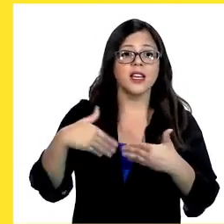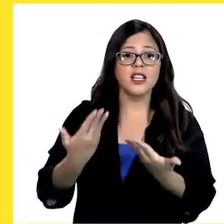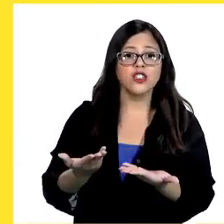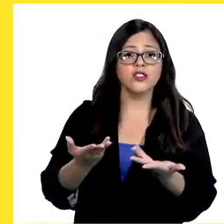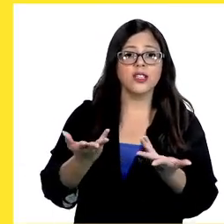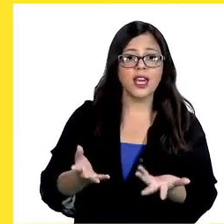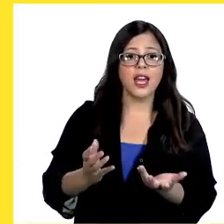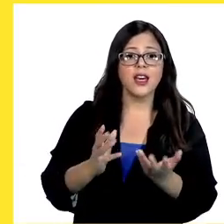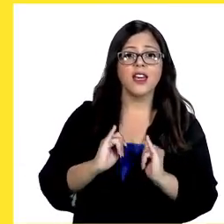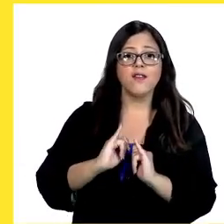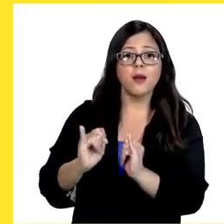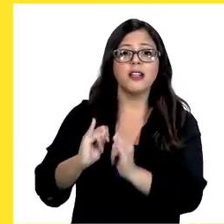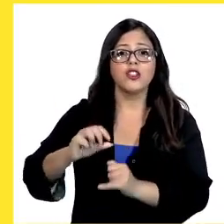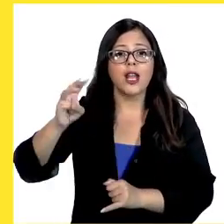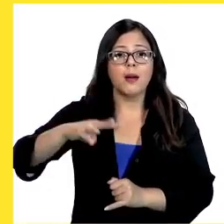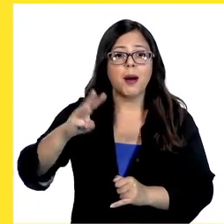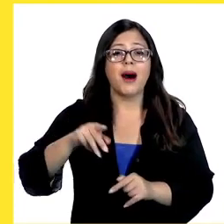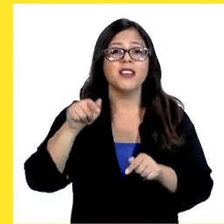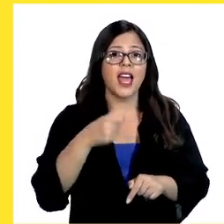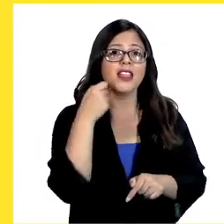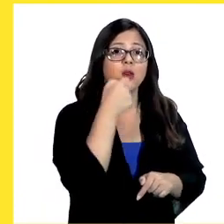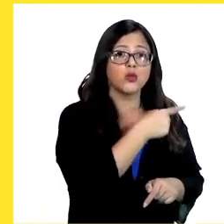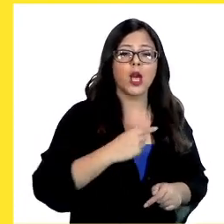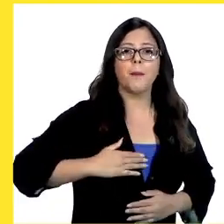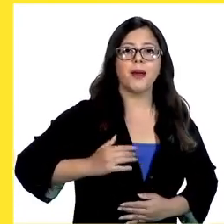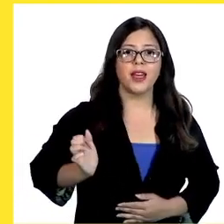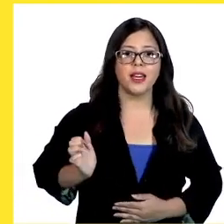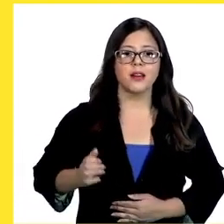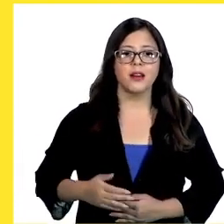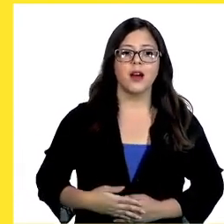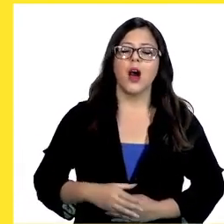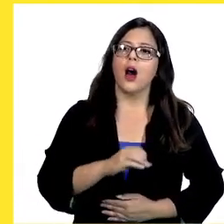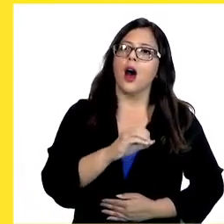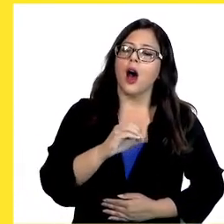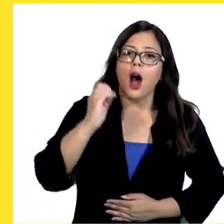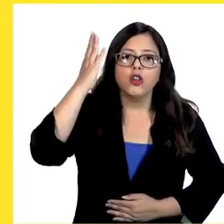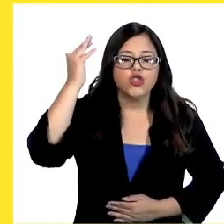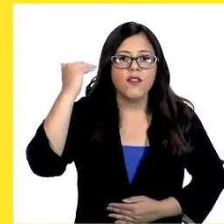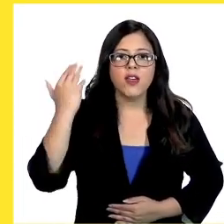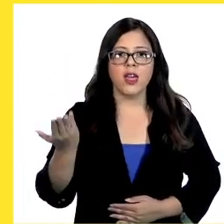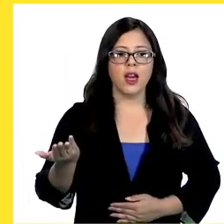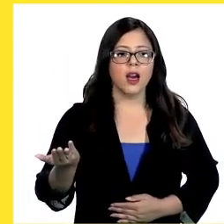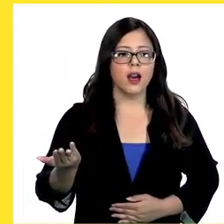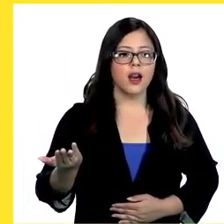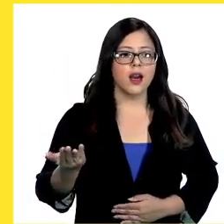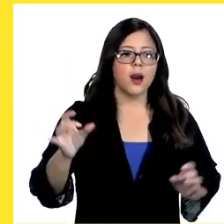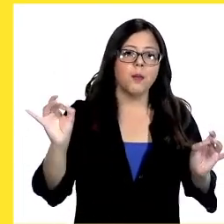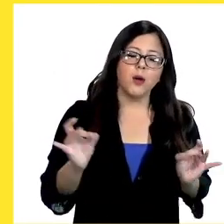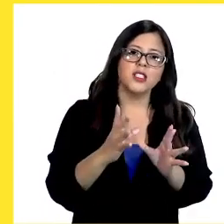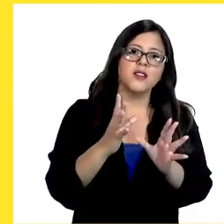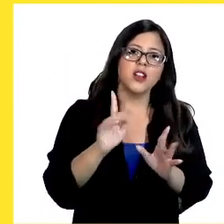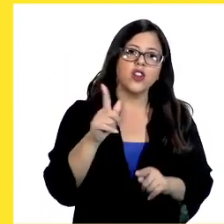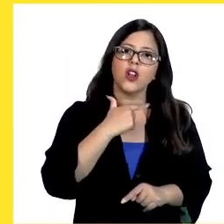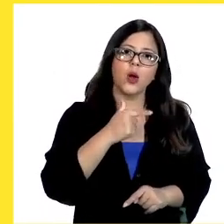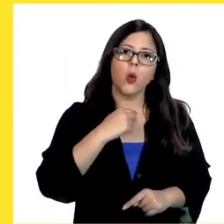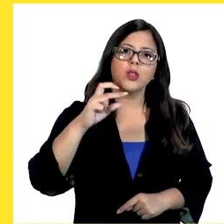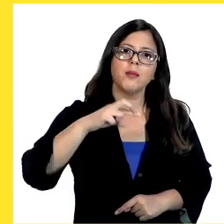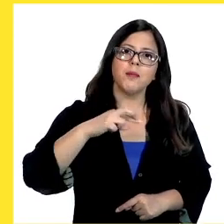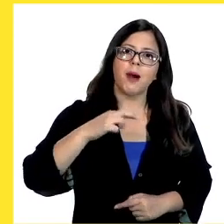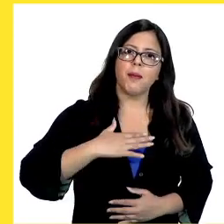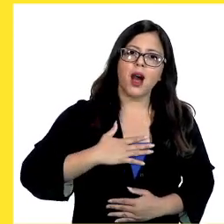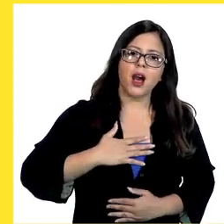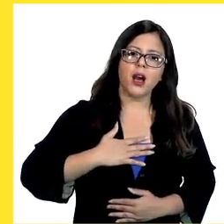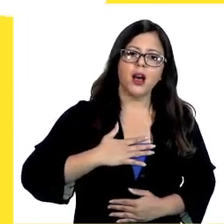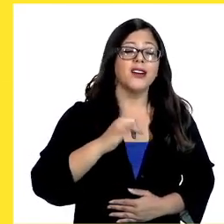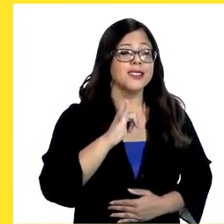Sí. Así que le dijo nuestra mamá y ella dejó una denuncia en la policía de investigaciones. Ah, no sabía. ¿Quizás por eso no le